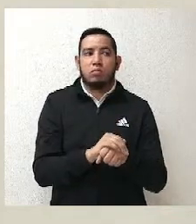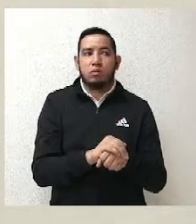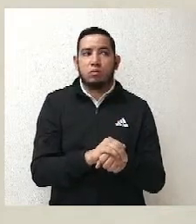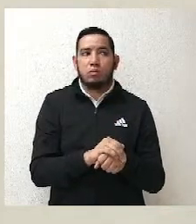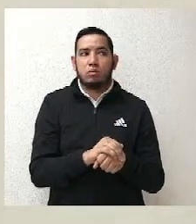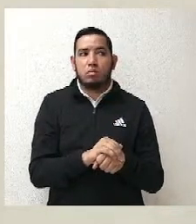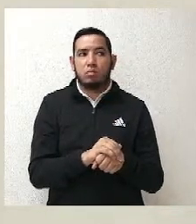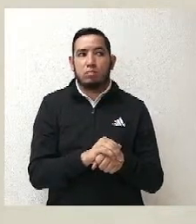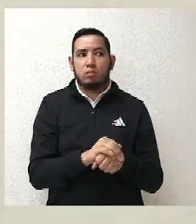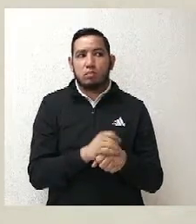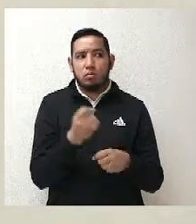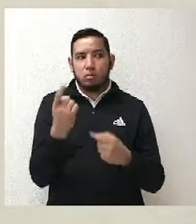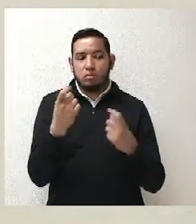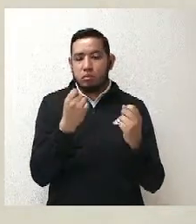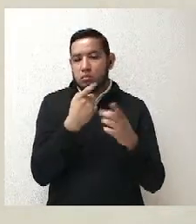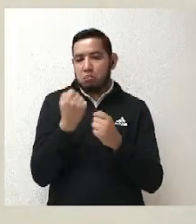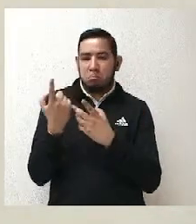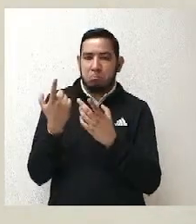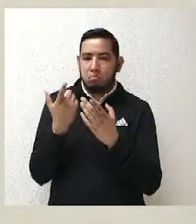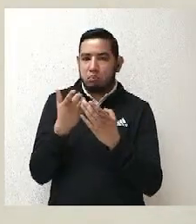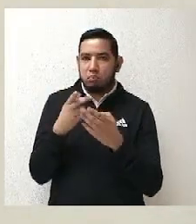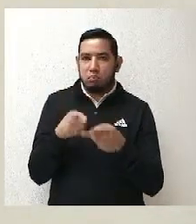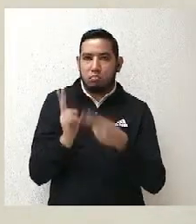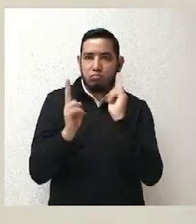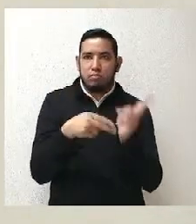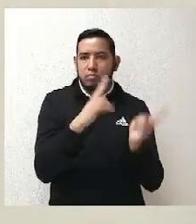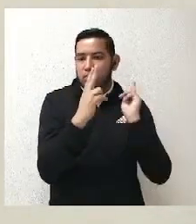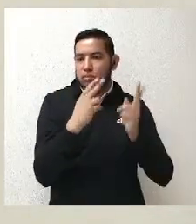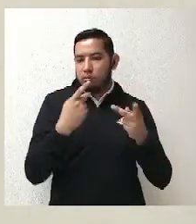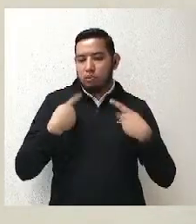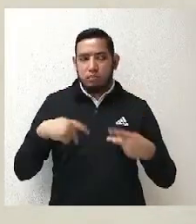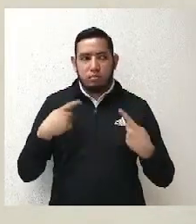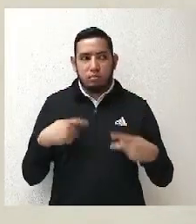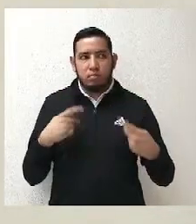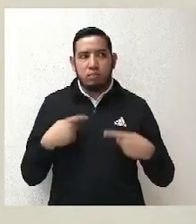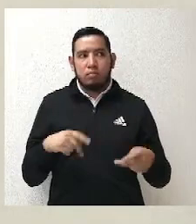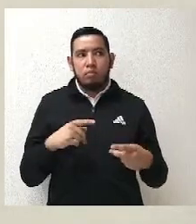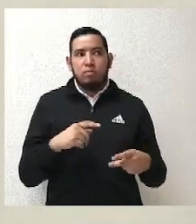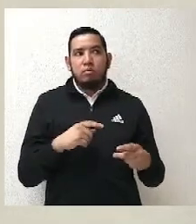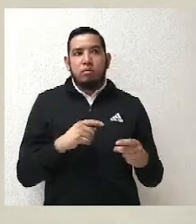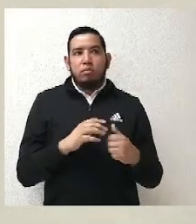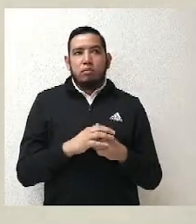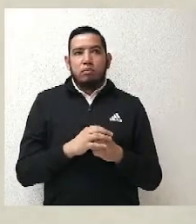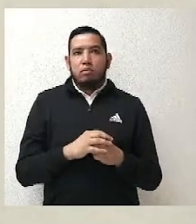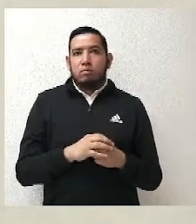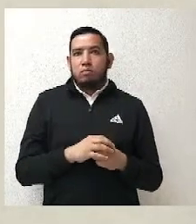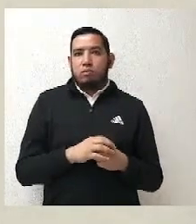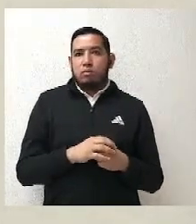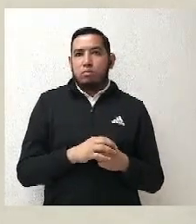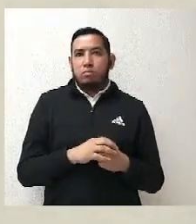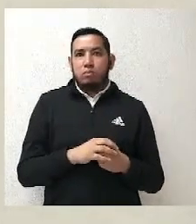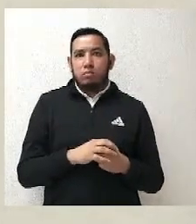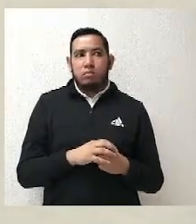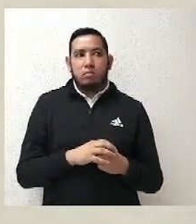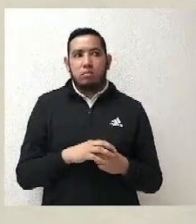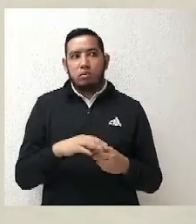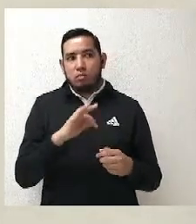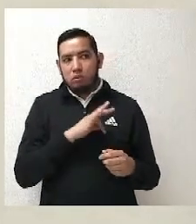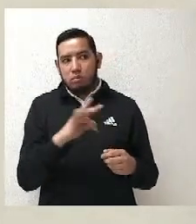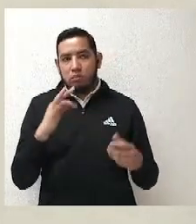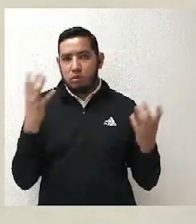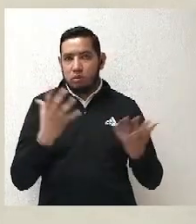nos ayuda a nosotros como ponencia. No sé si se hagan otras ponencias. Creo que sí, porque hemos compartido la ponencia con otros